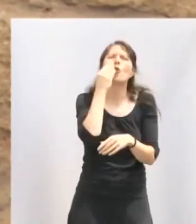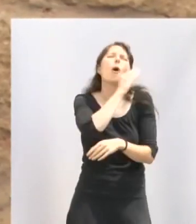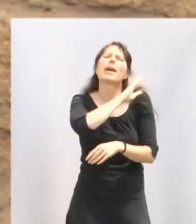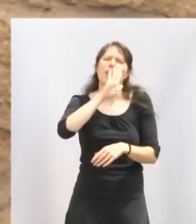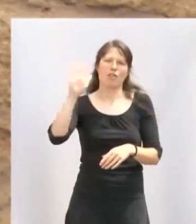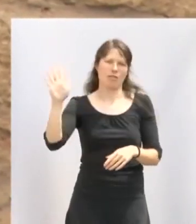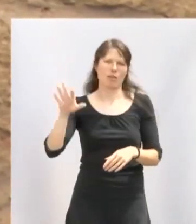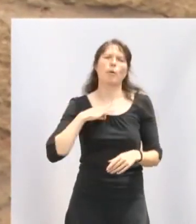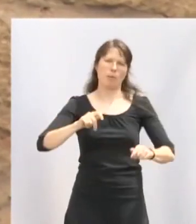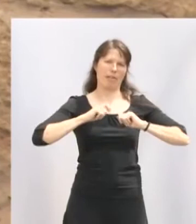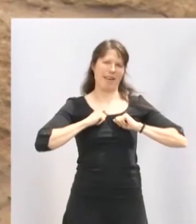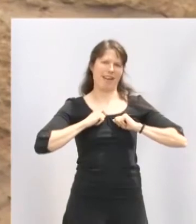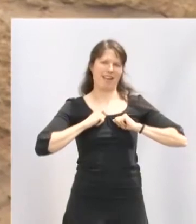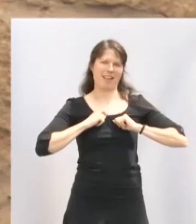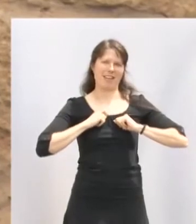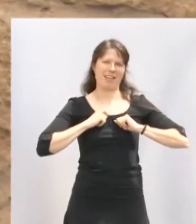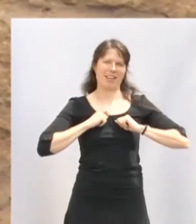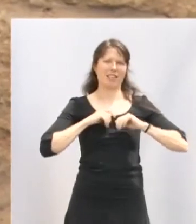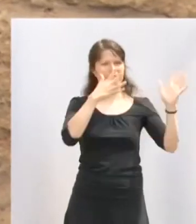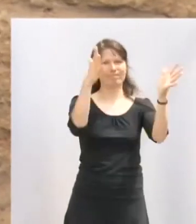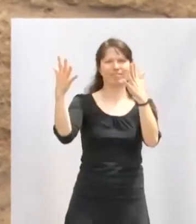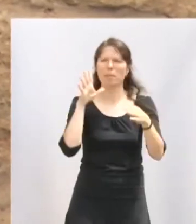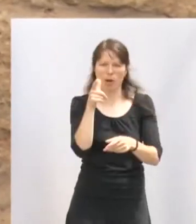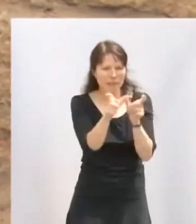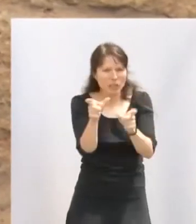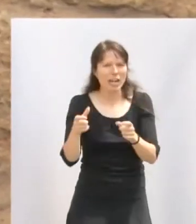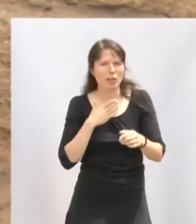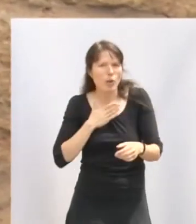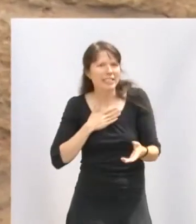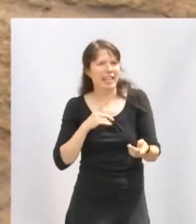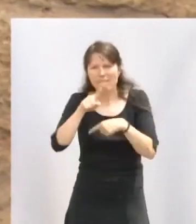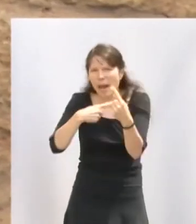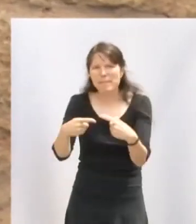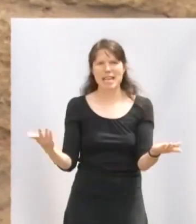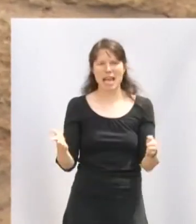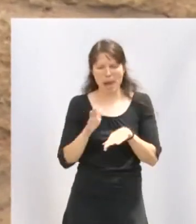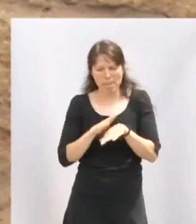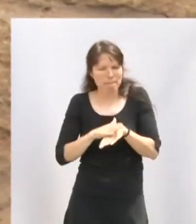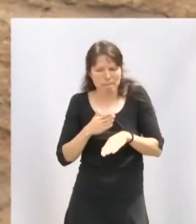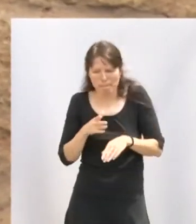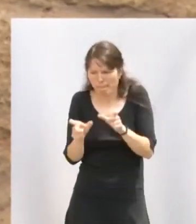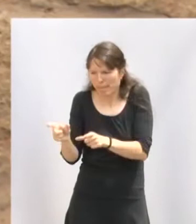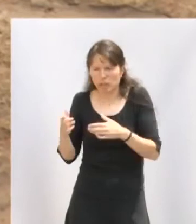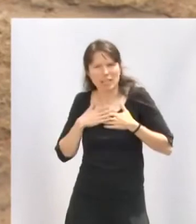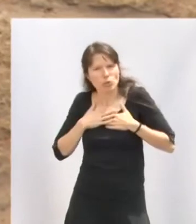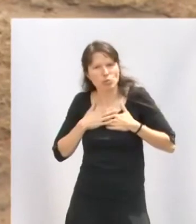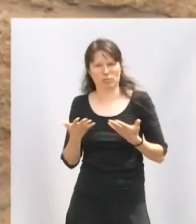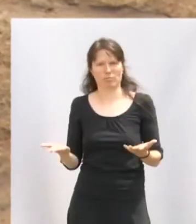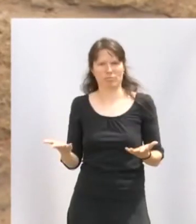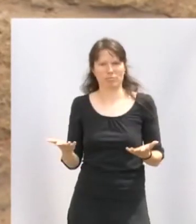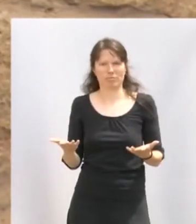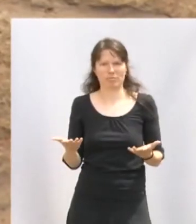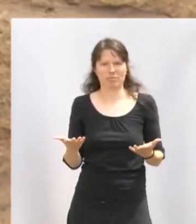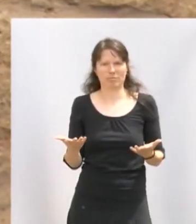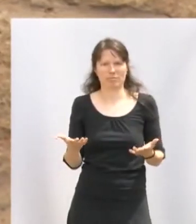recibir. La ovación de los nuestros nuestra familia nuestra gente los que nos quieren en